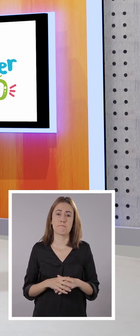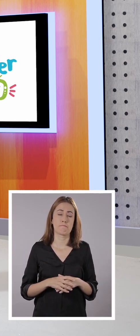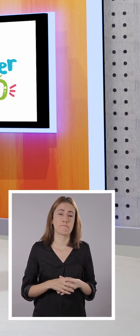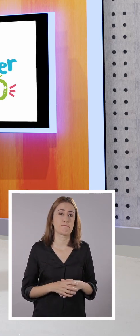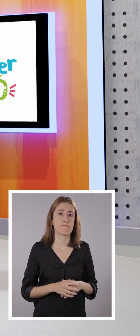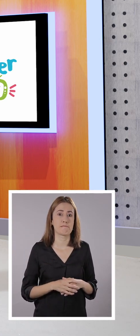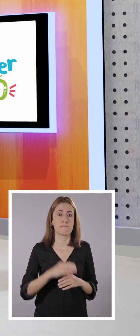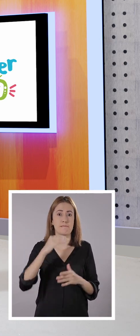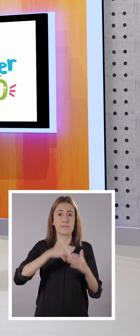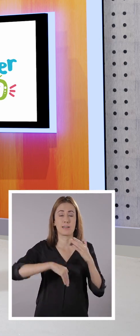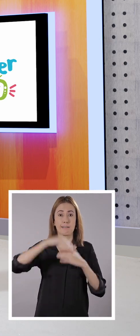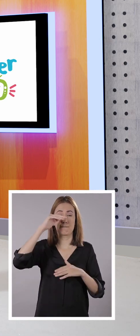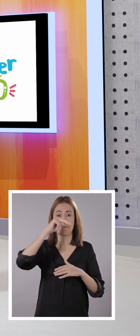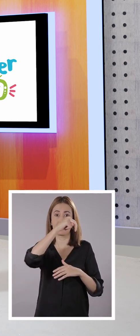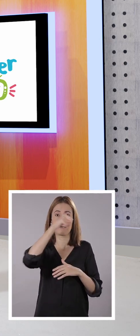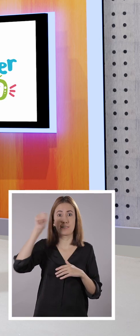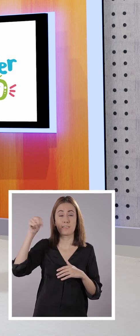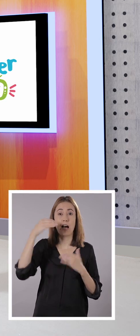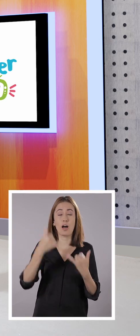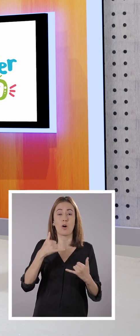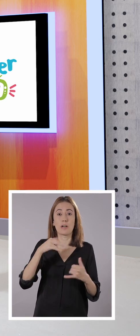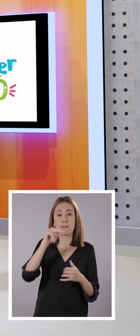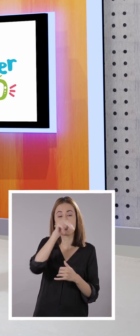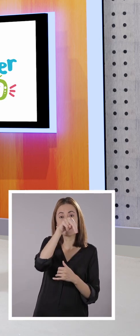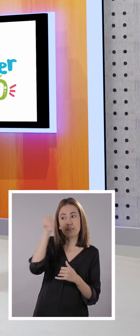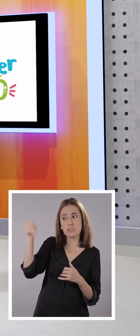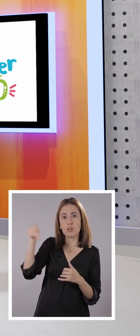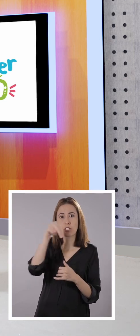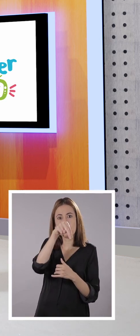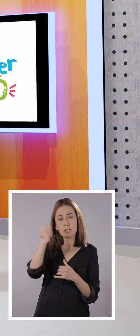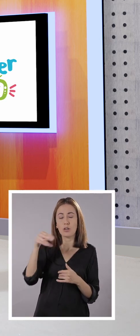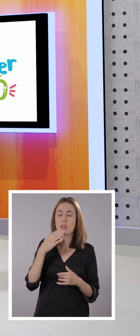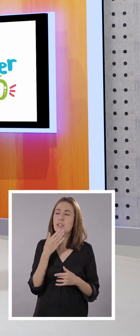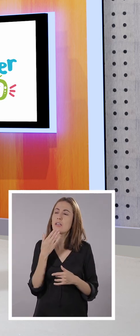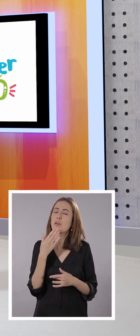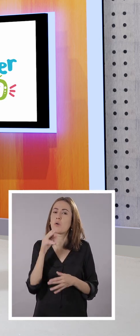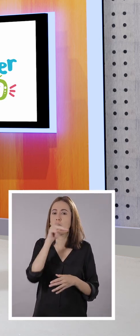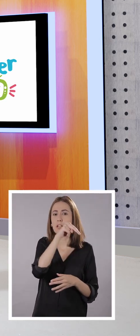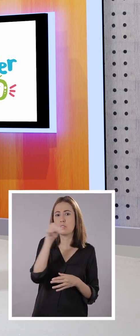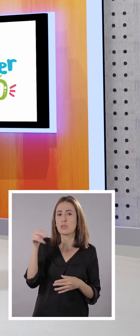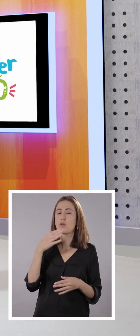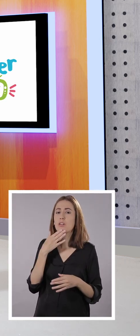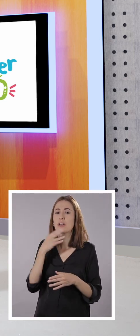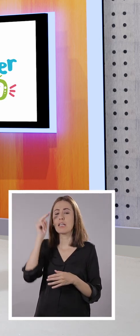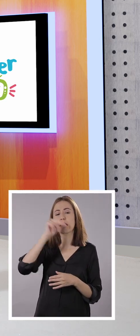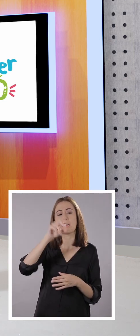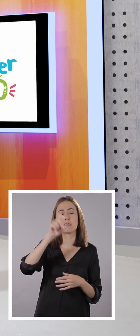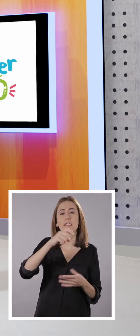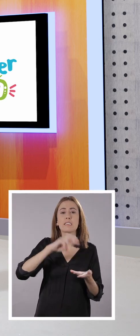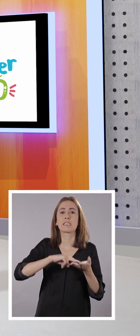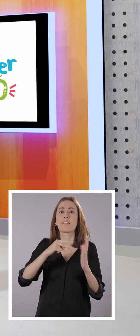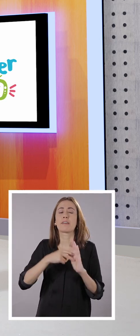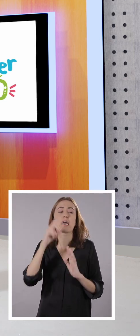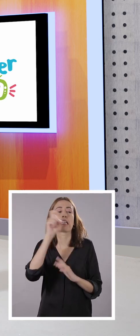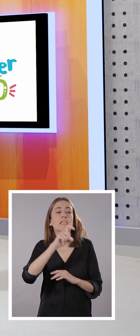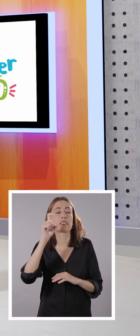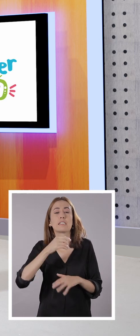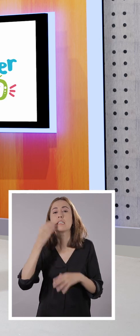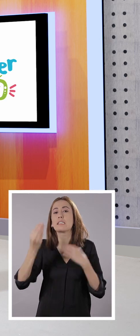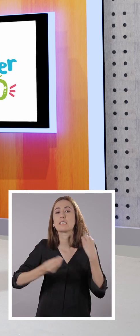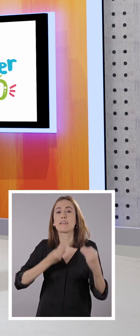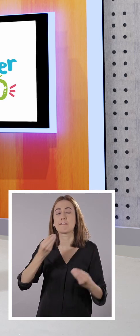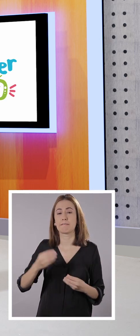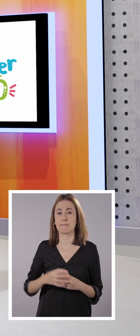perfecto. Bueno, vámonos hacia el norte. ¿Qué necesidad se te presenta o qué necesitas saber con respecto a este